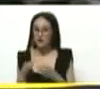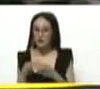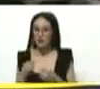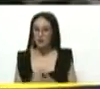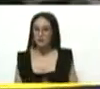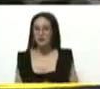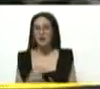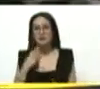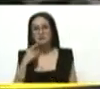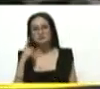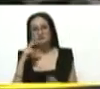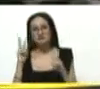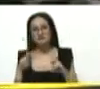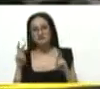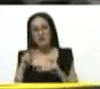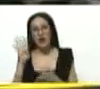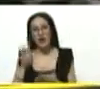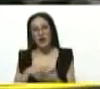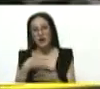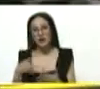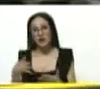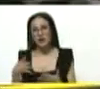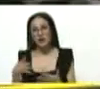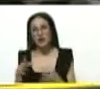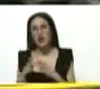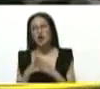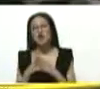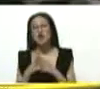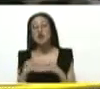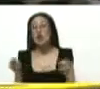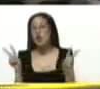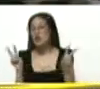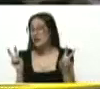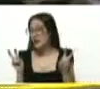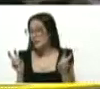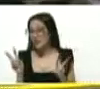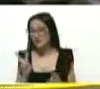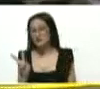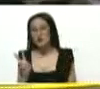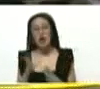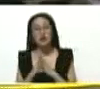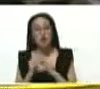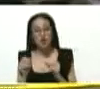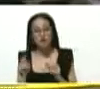la agenda de todos los temas del país, todo, todo.